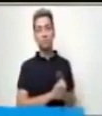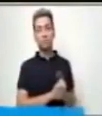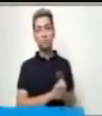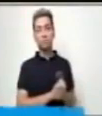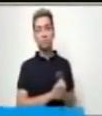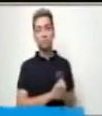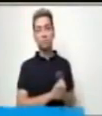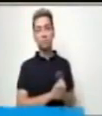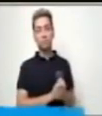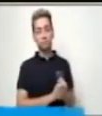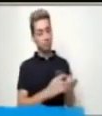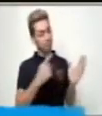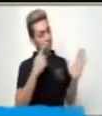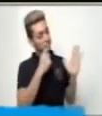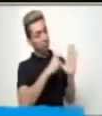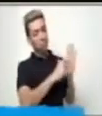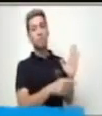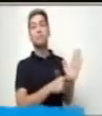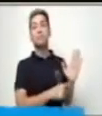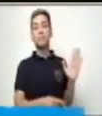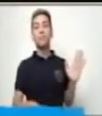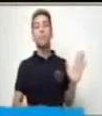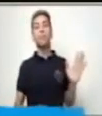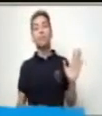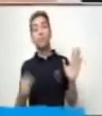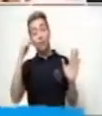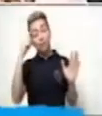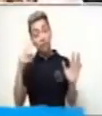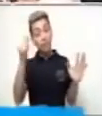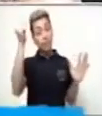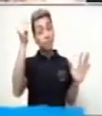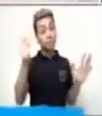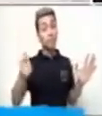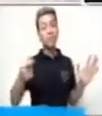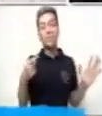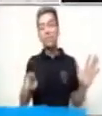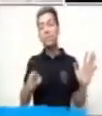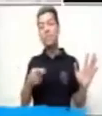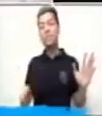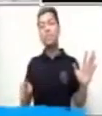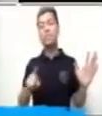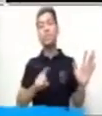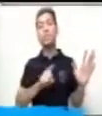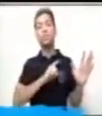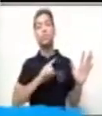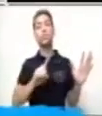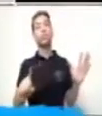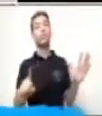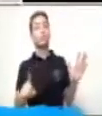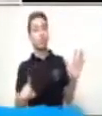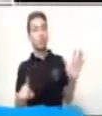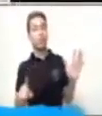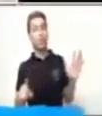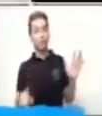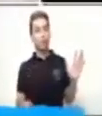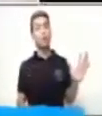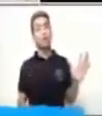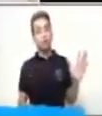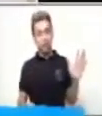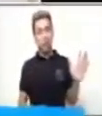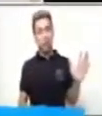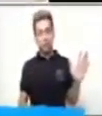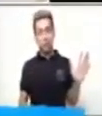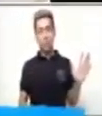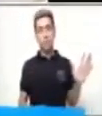Adivina quién soy. Haré algunas preguntas, pero antes de realizar las